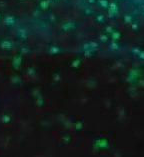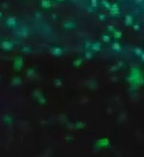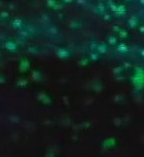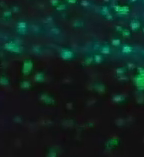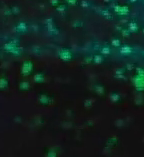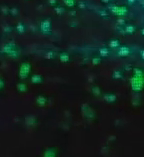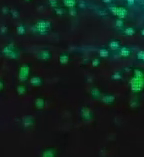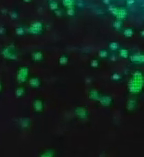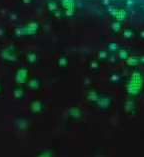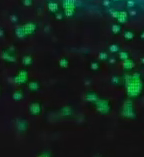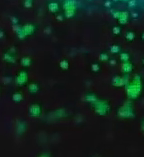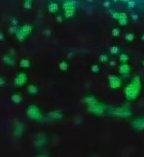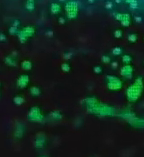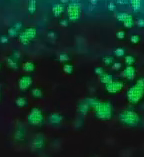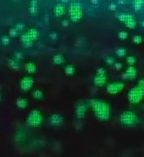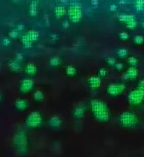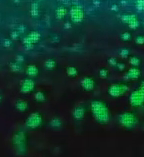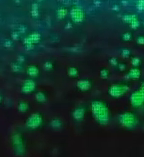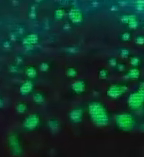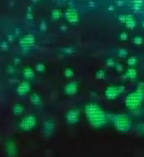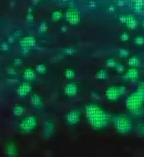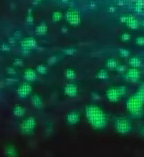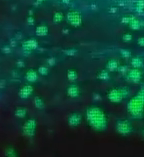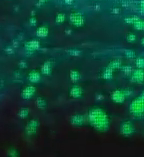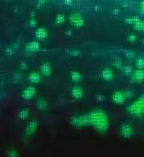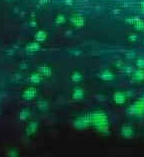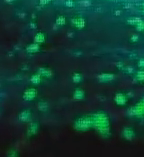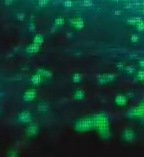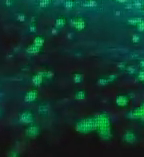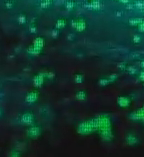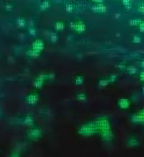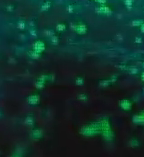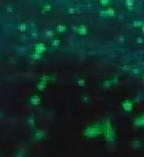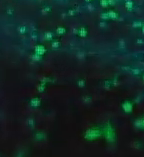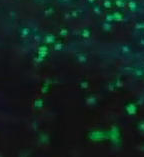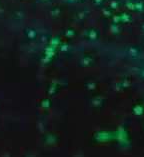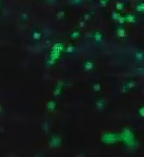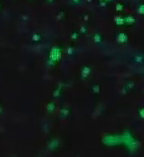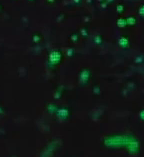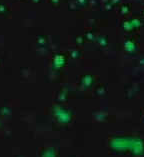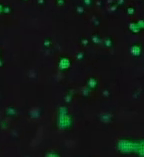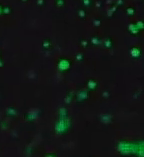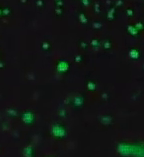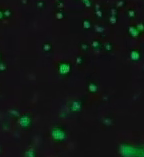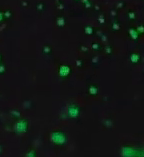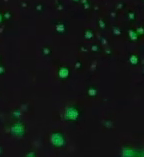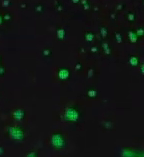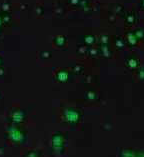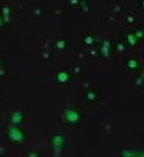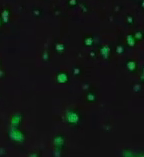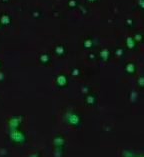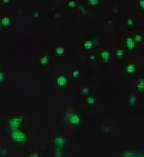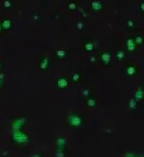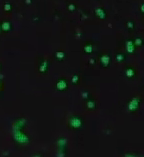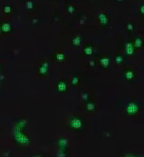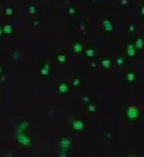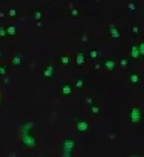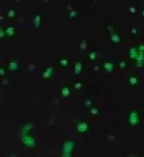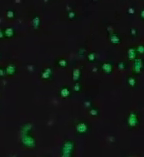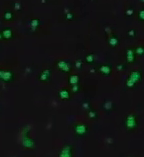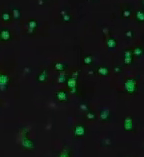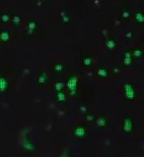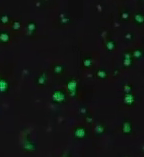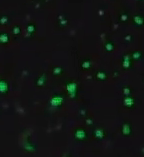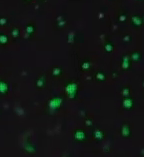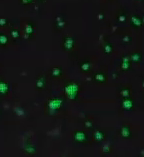Mi respuesta es que evidentemente los científicos tenemos un rol importante, pero así lo tienen los gobiernos y los estados